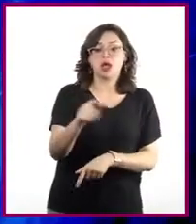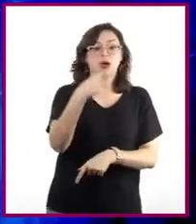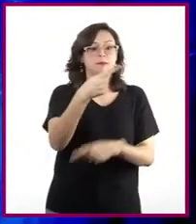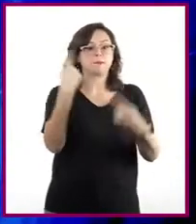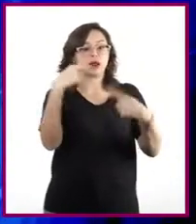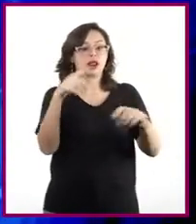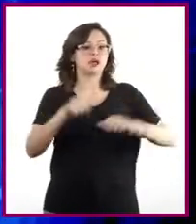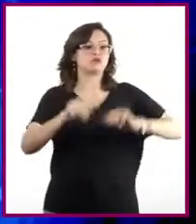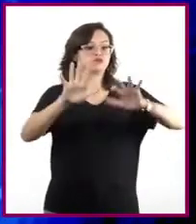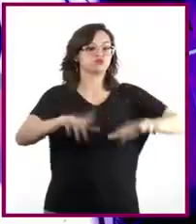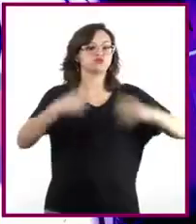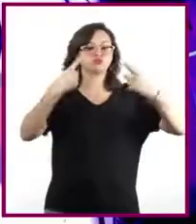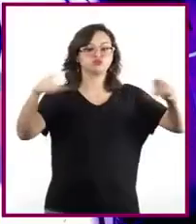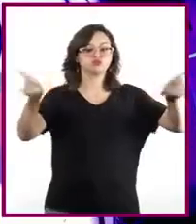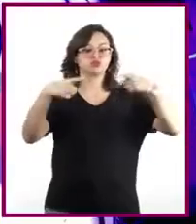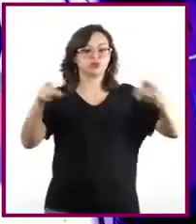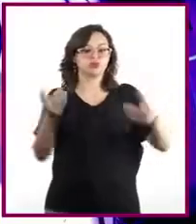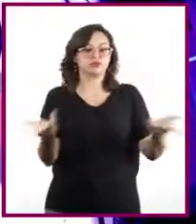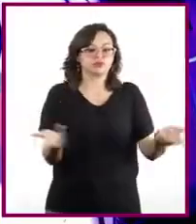Londres, de la que fue director.